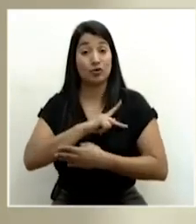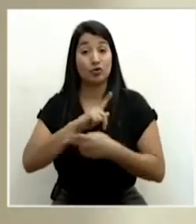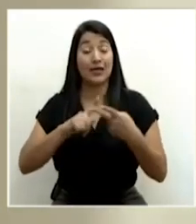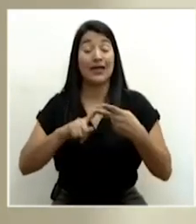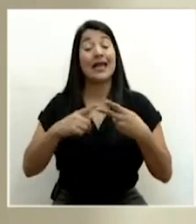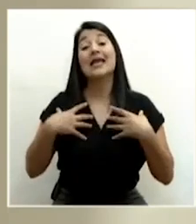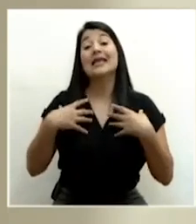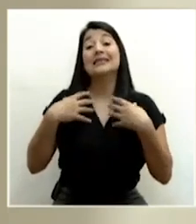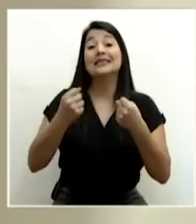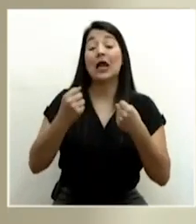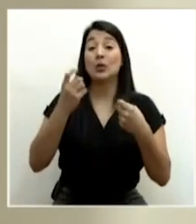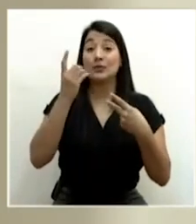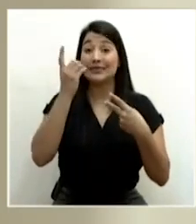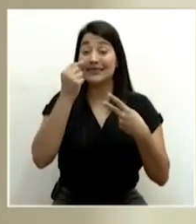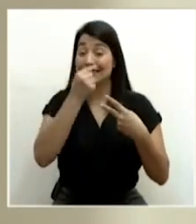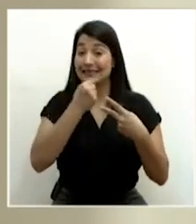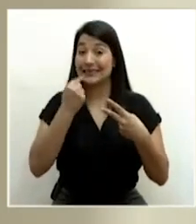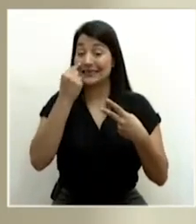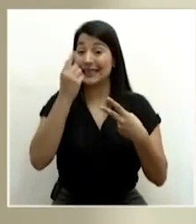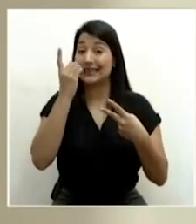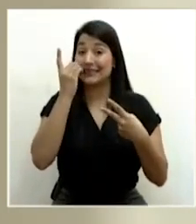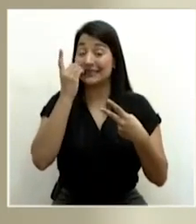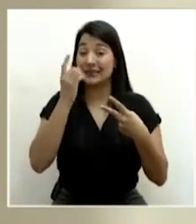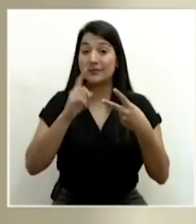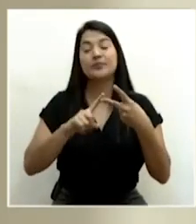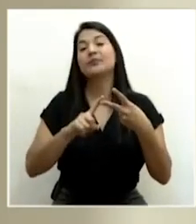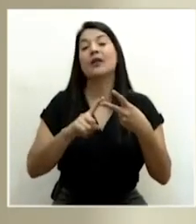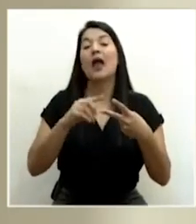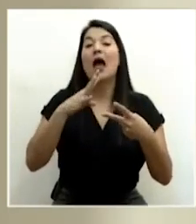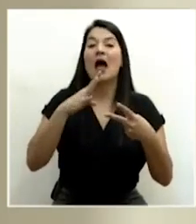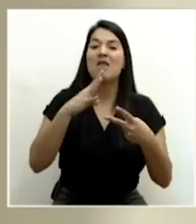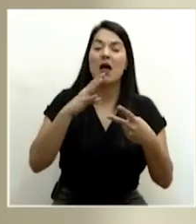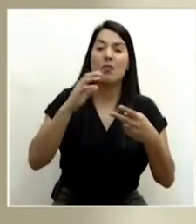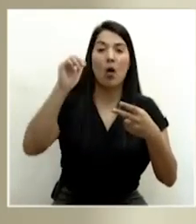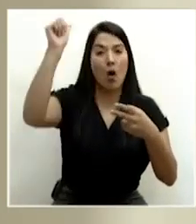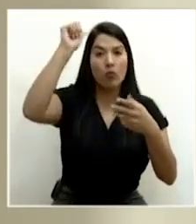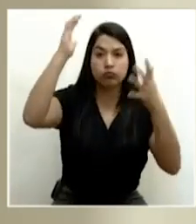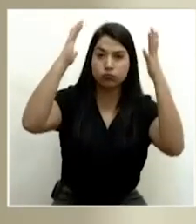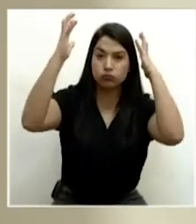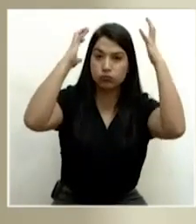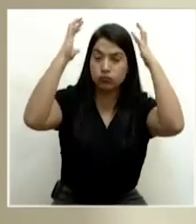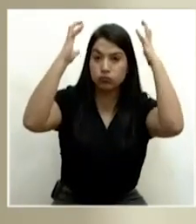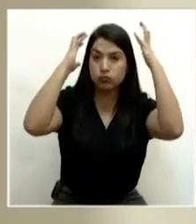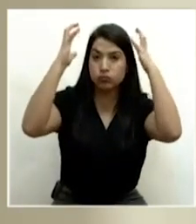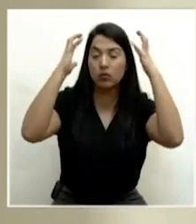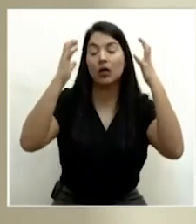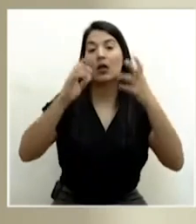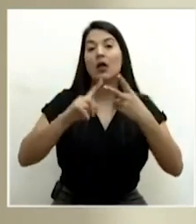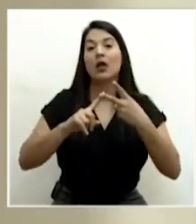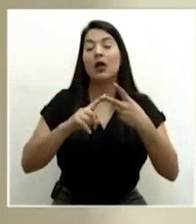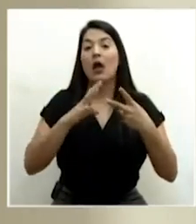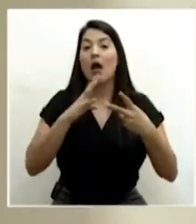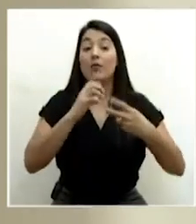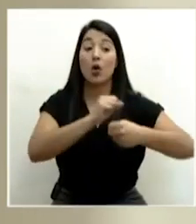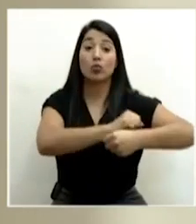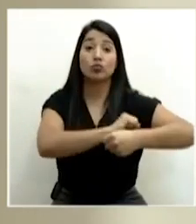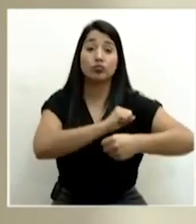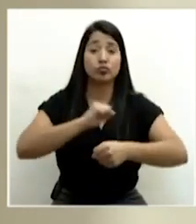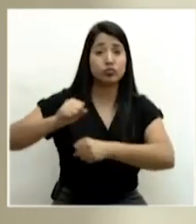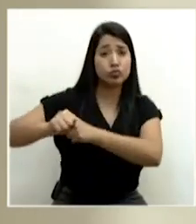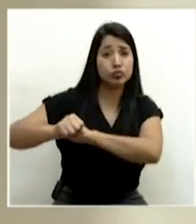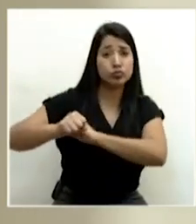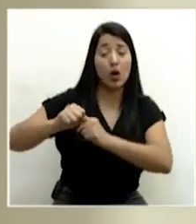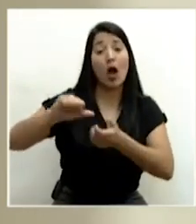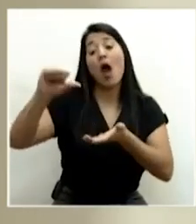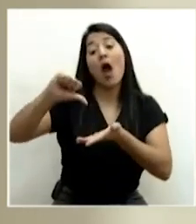bucodental. Estamos hablando de champús, de desodorantes, de